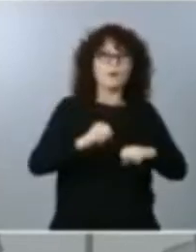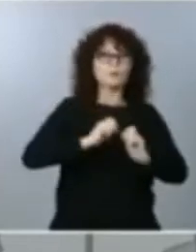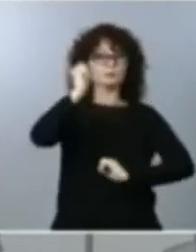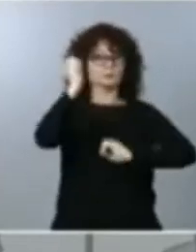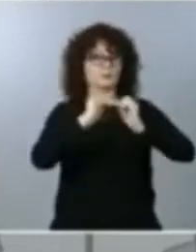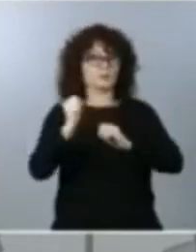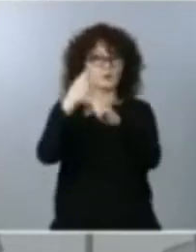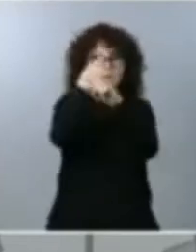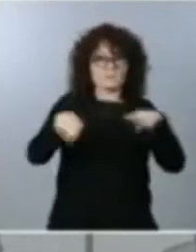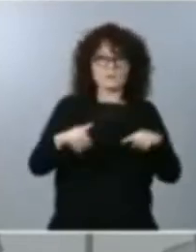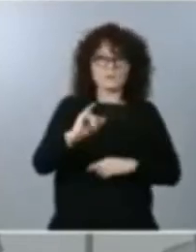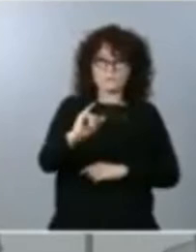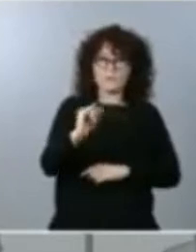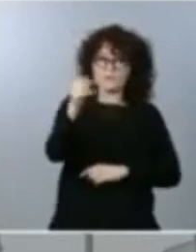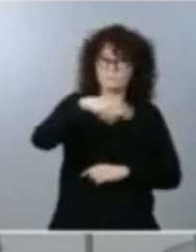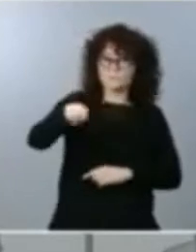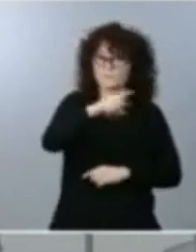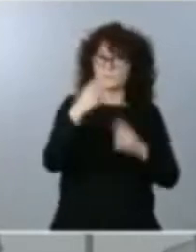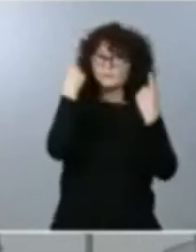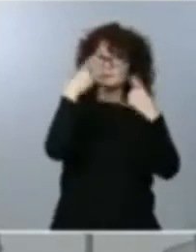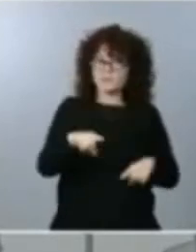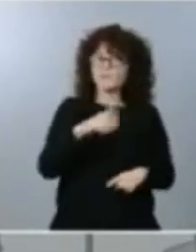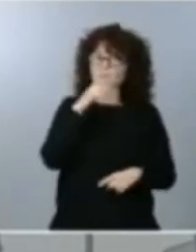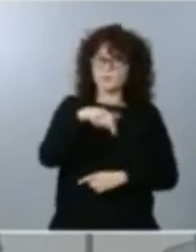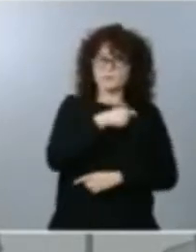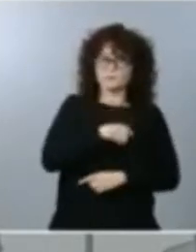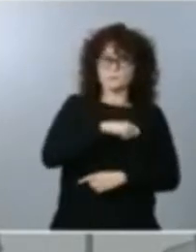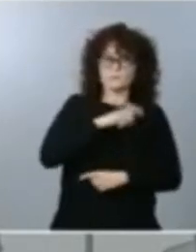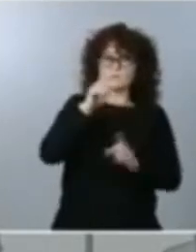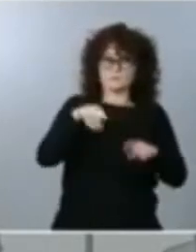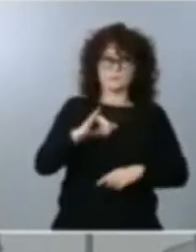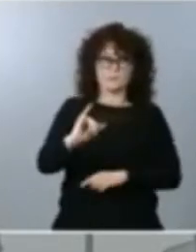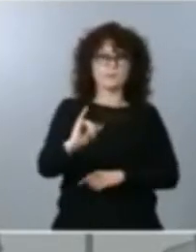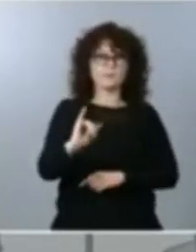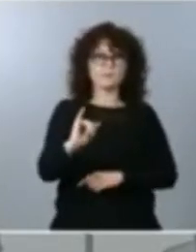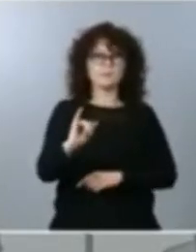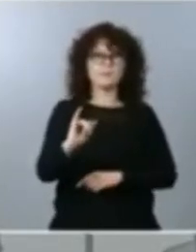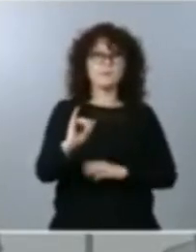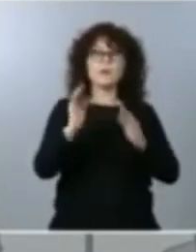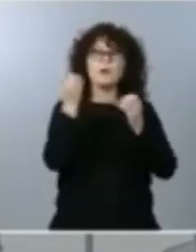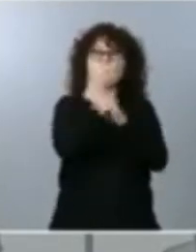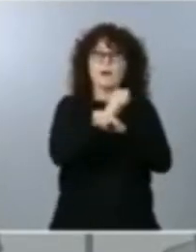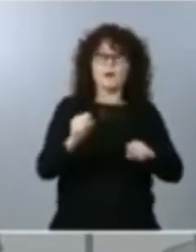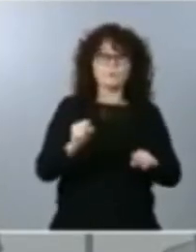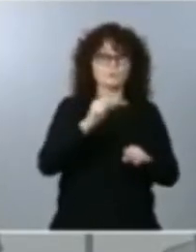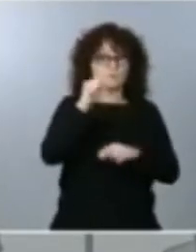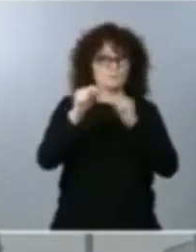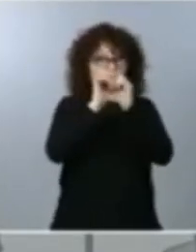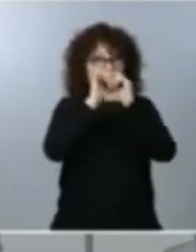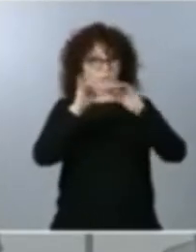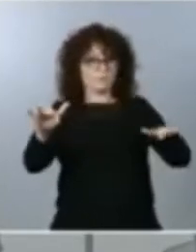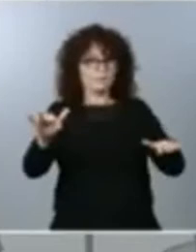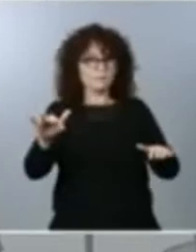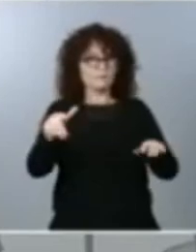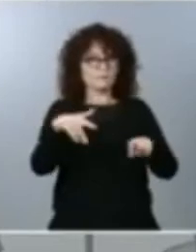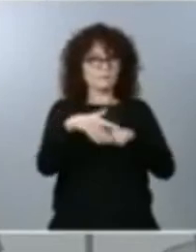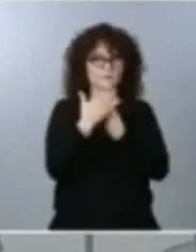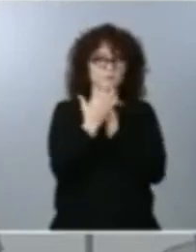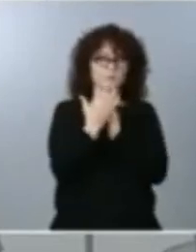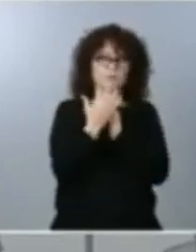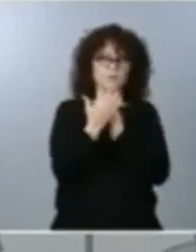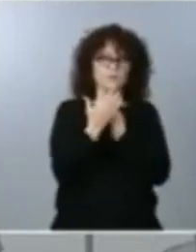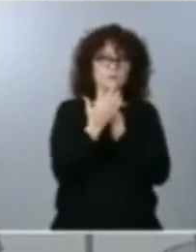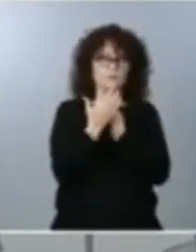se sufren también en nuestro país. Y que, a pesar de la pandemia y de lo complicado del contexto actual a nivel